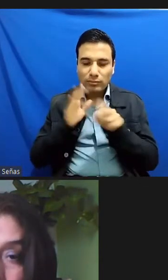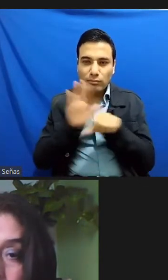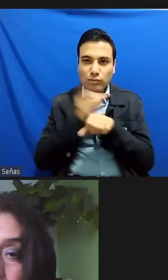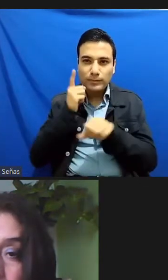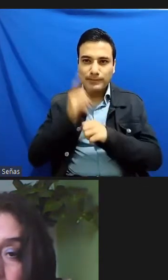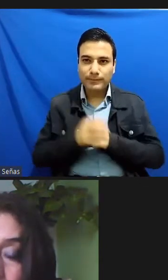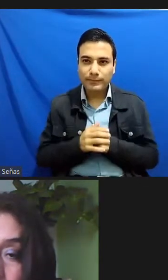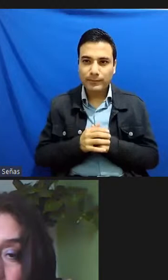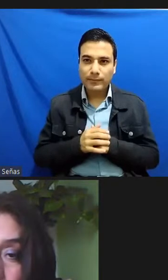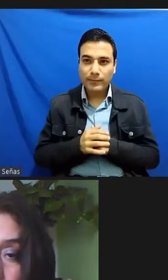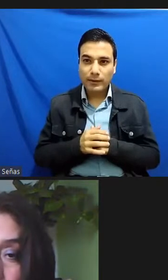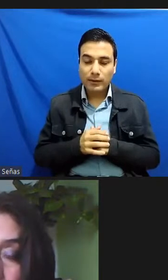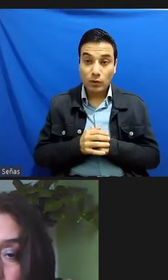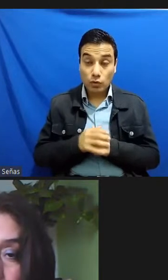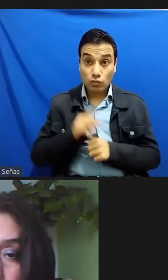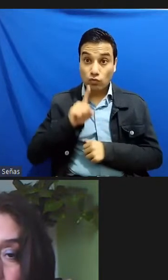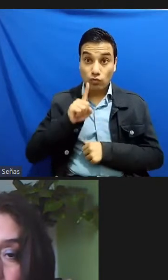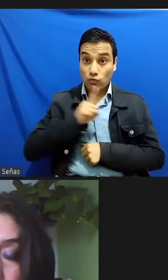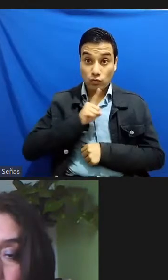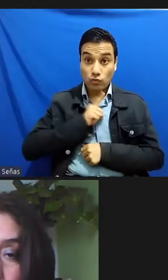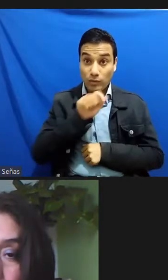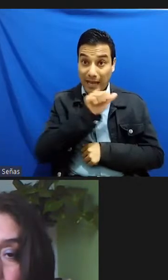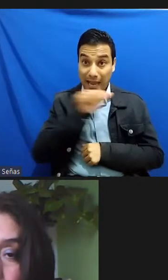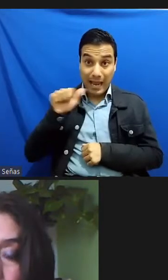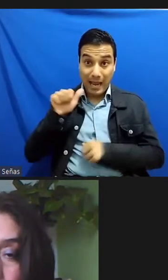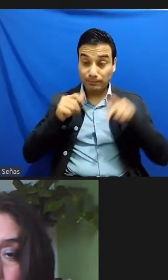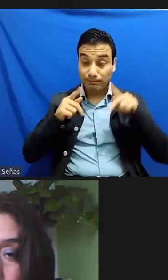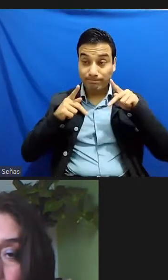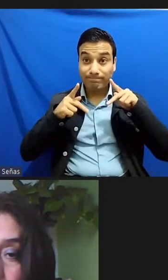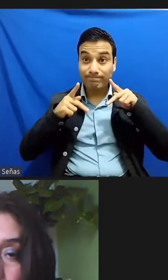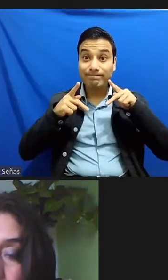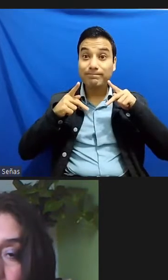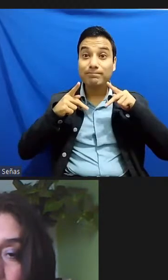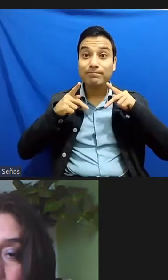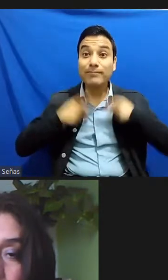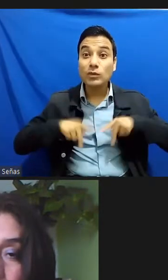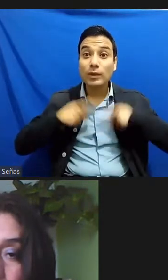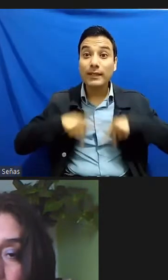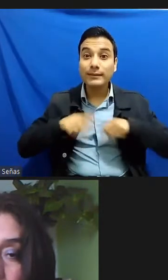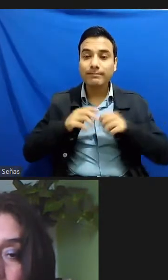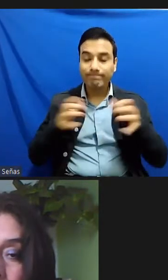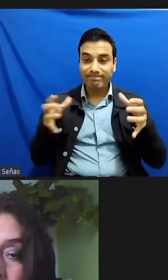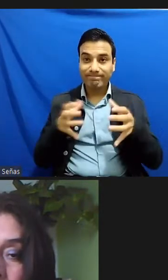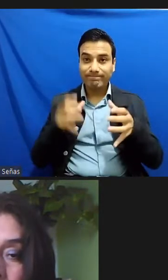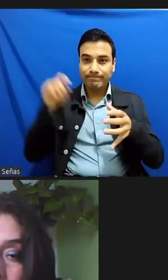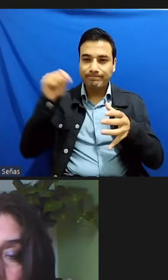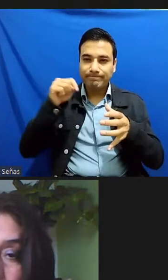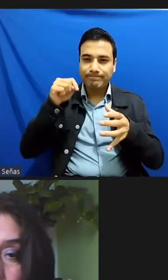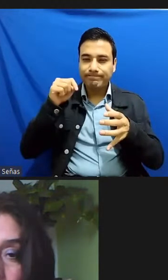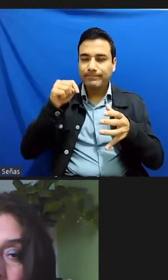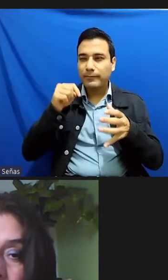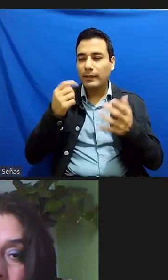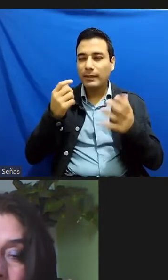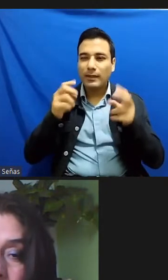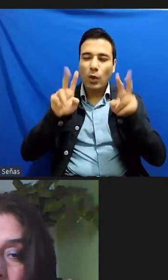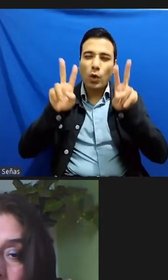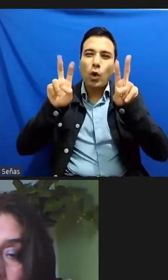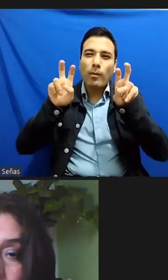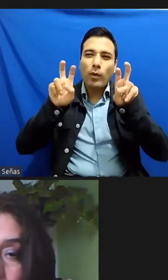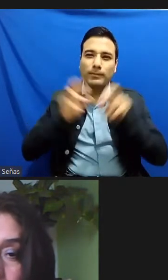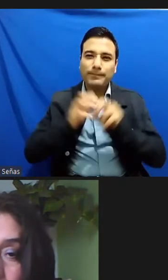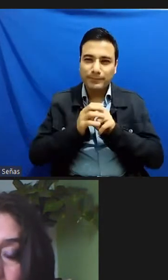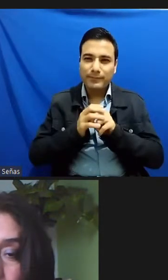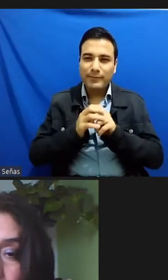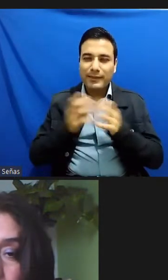que están catalogadas dentro de lo que supuestamente es una deformidad